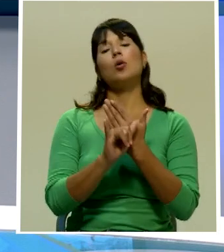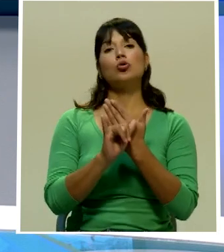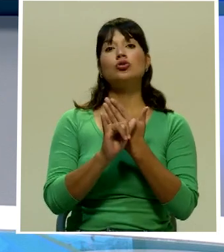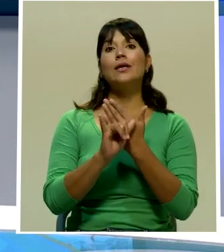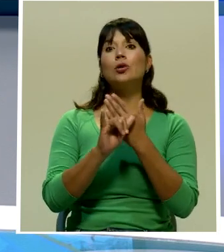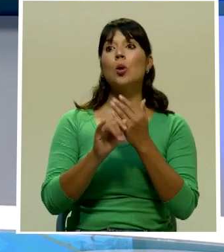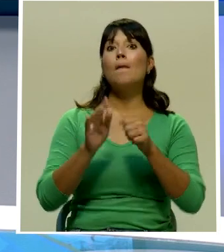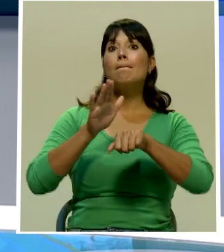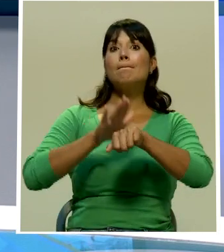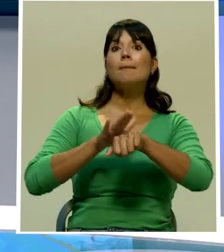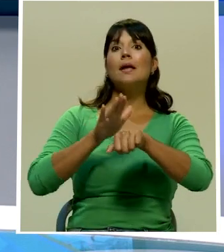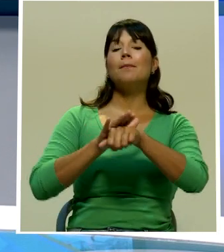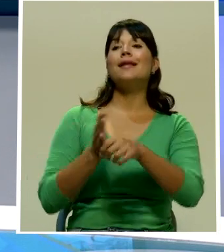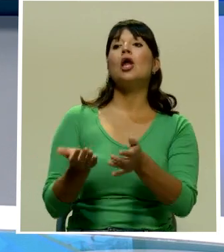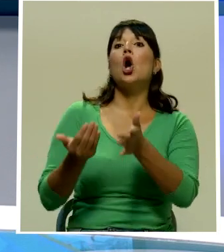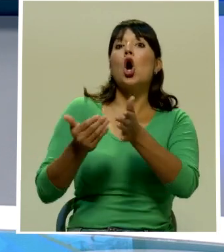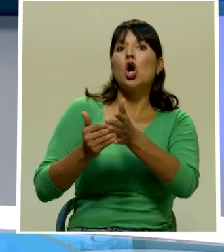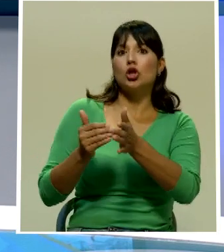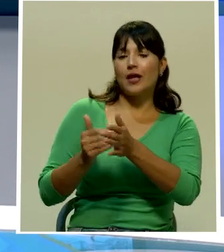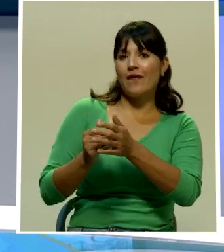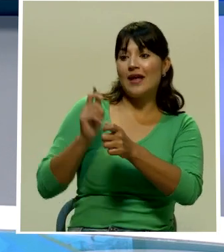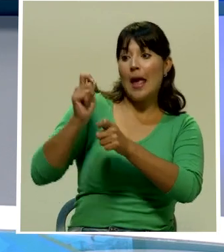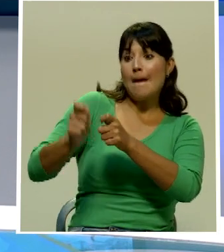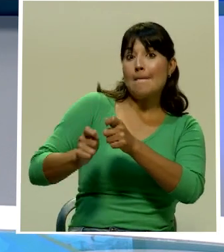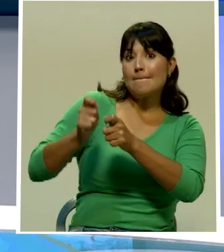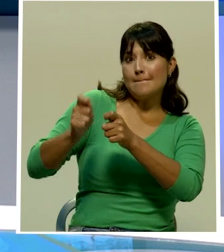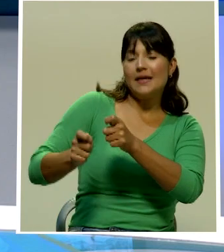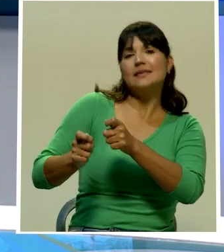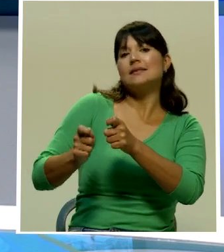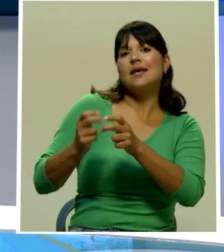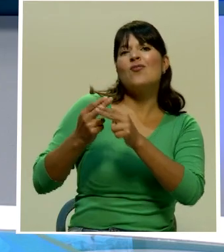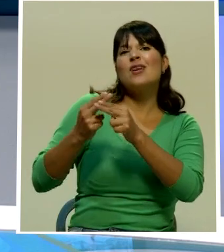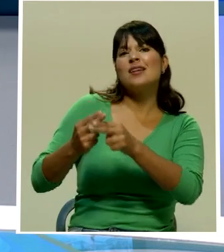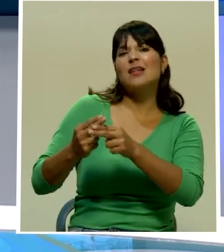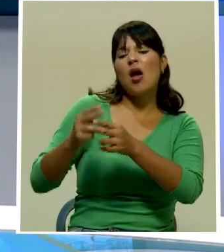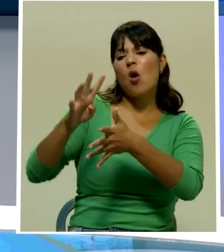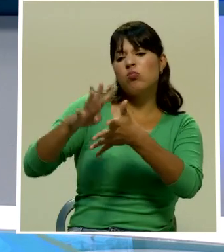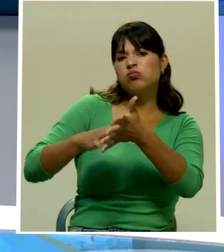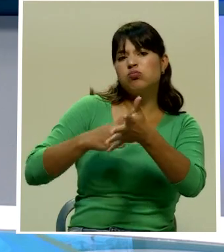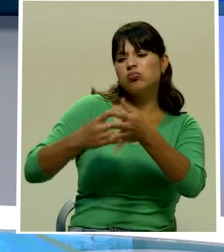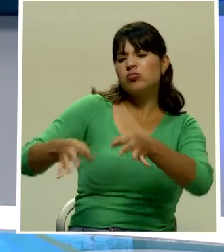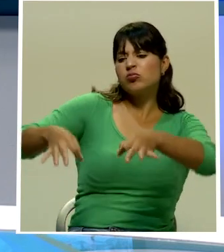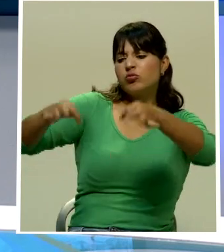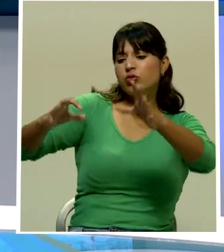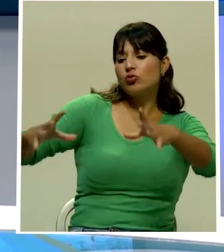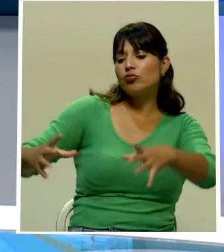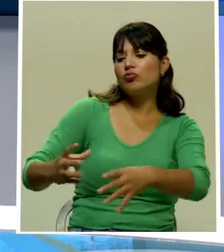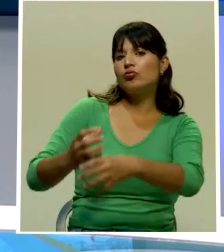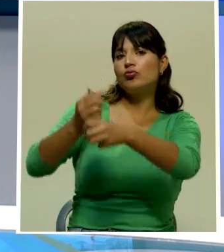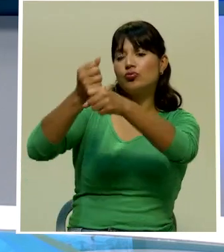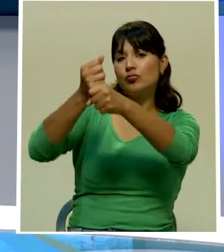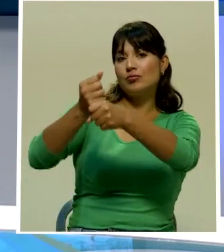reviviría la pesca de arrastre no se pudo votar en segundo debate por falta de cuórum